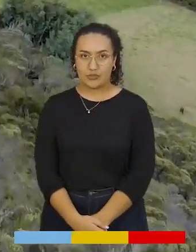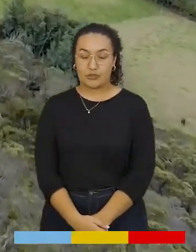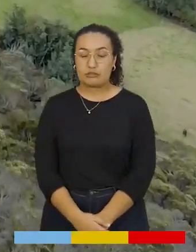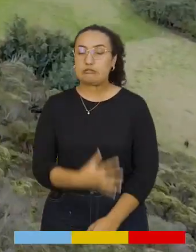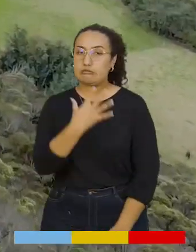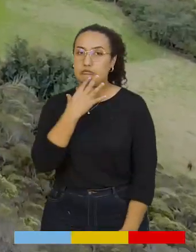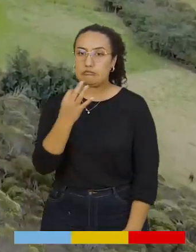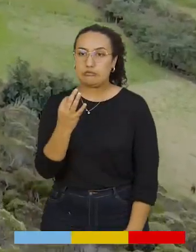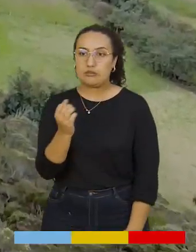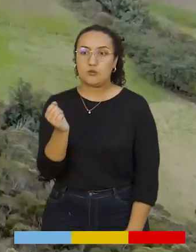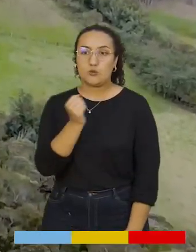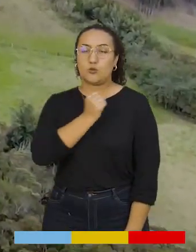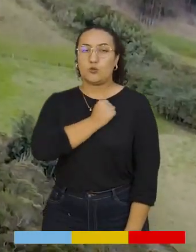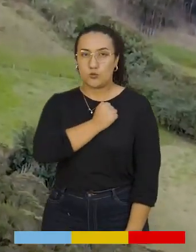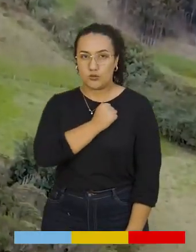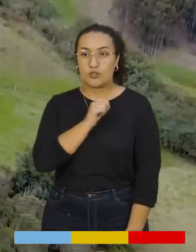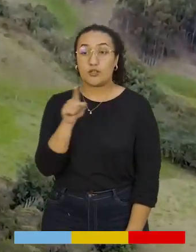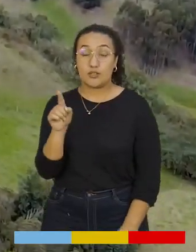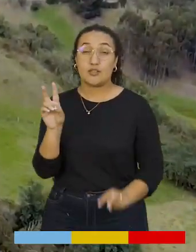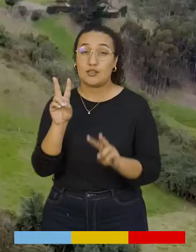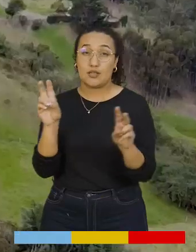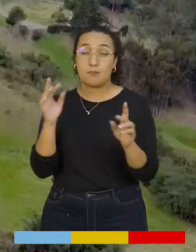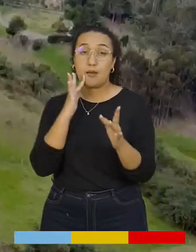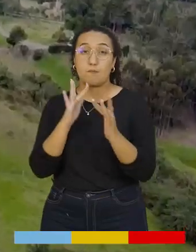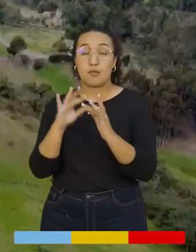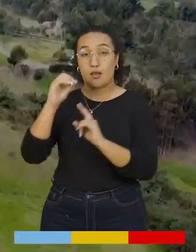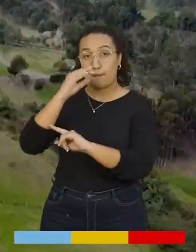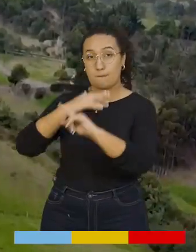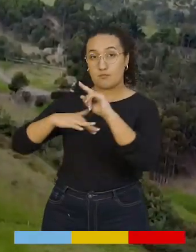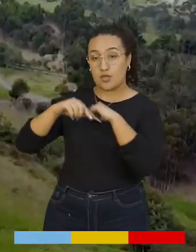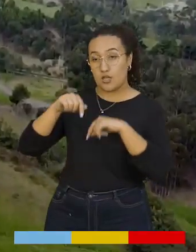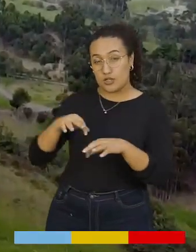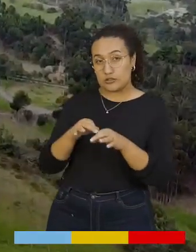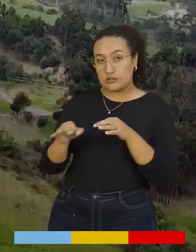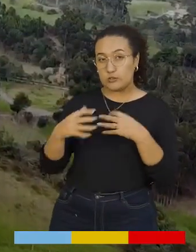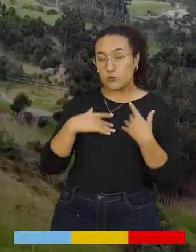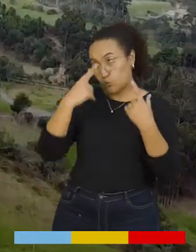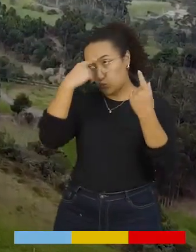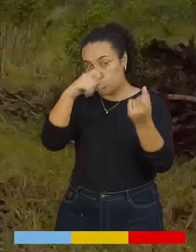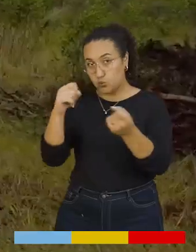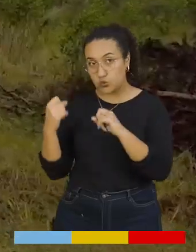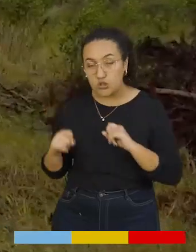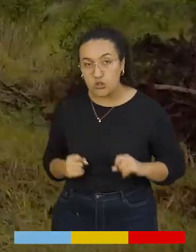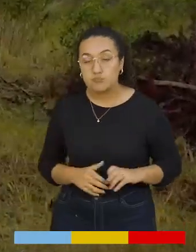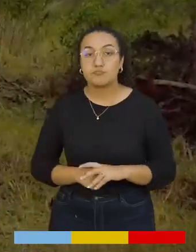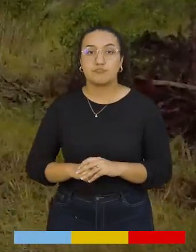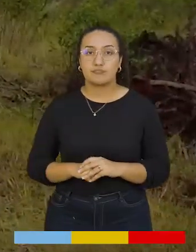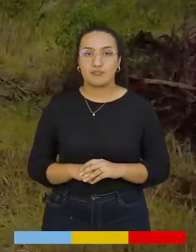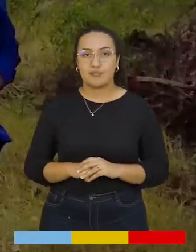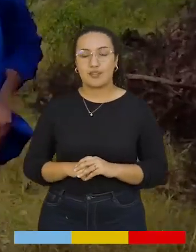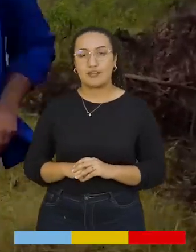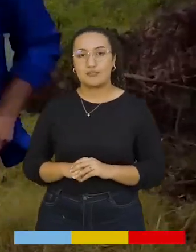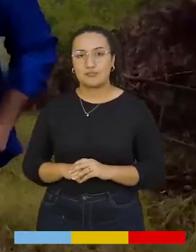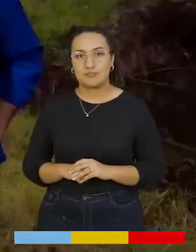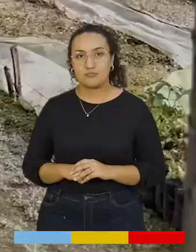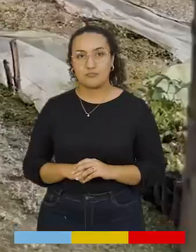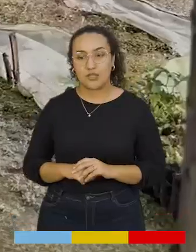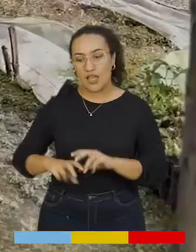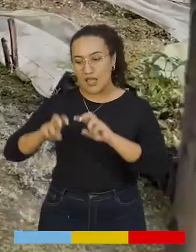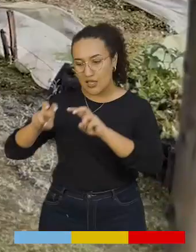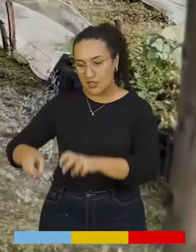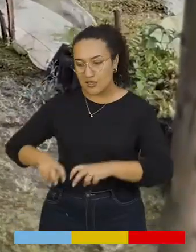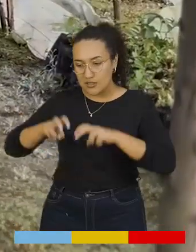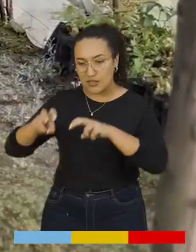cautivada y preocupada por lo que son los temas ambientales del municipio. La idea del vivero es un vivero